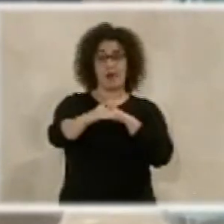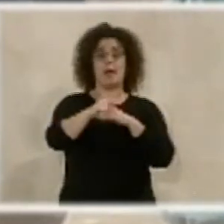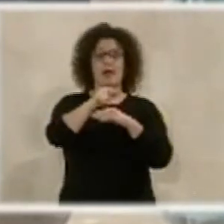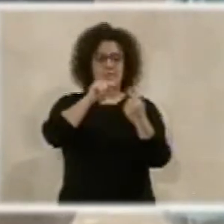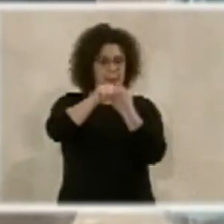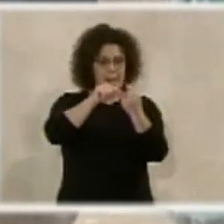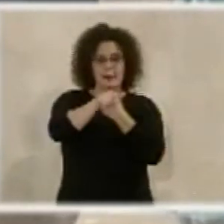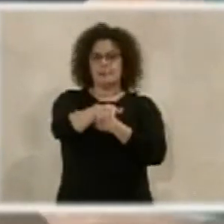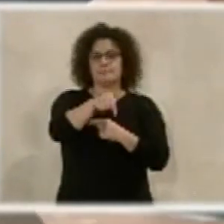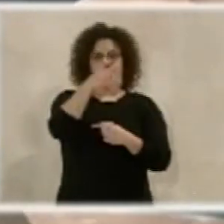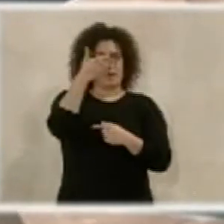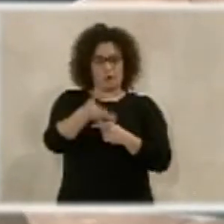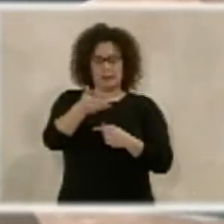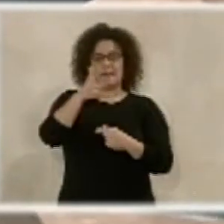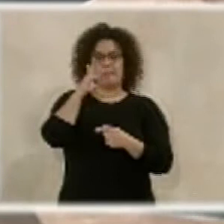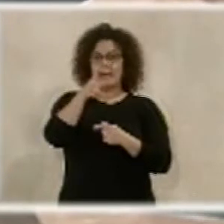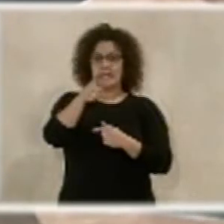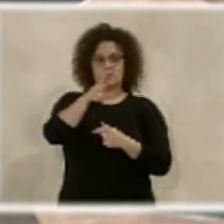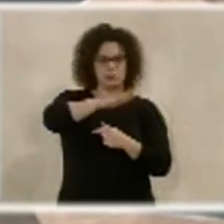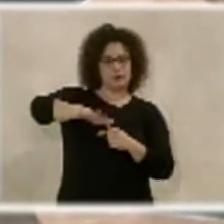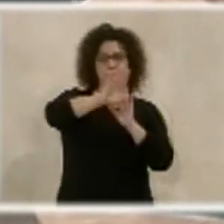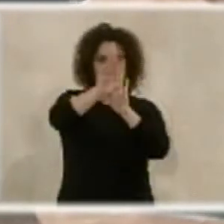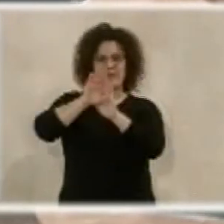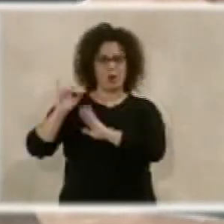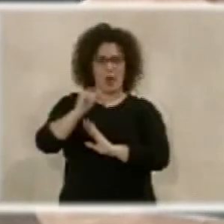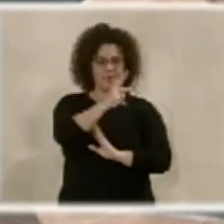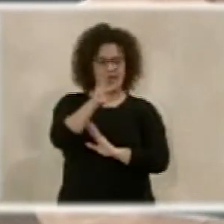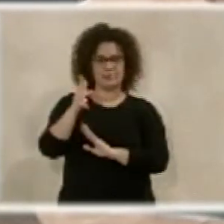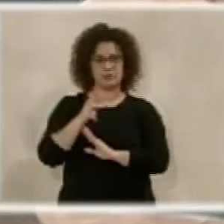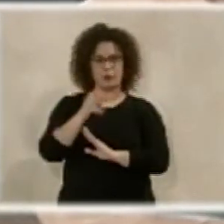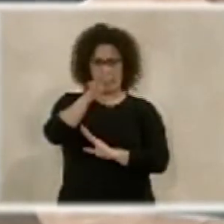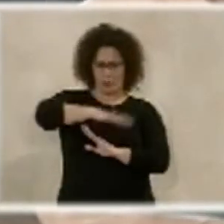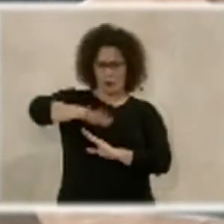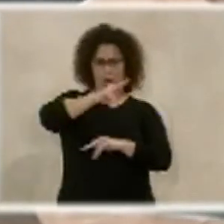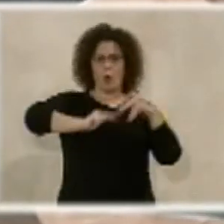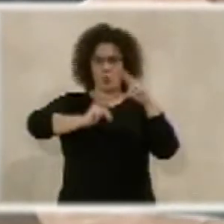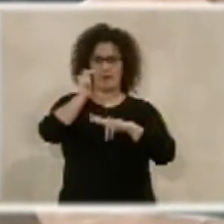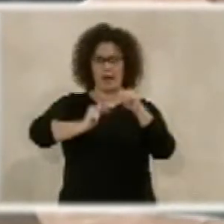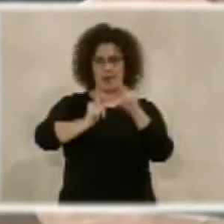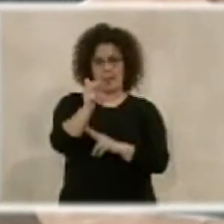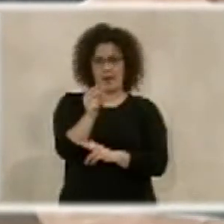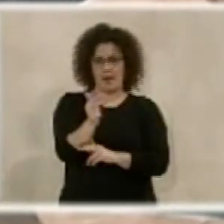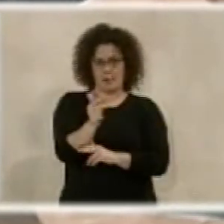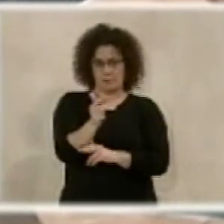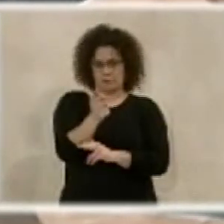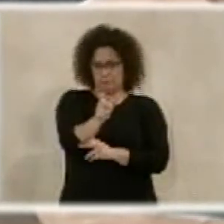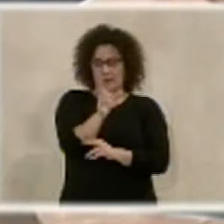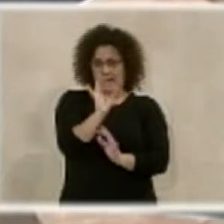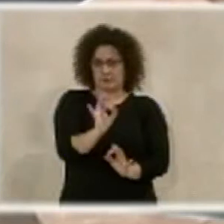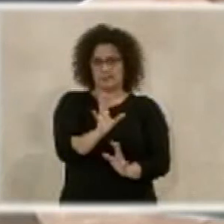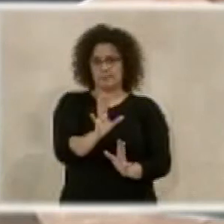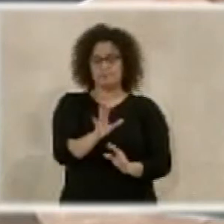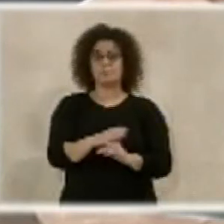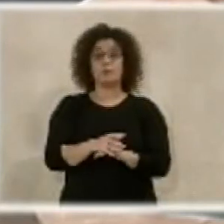viales, porque son derechos que tienen estos vecinos ya más en una zona urbana, como también califica el pegó.